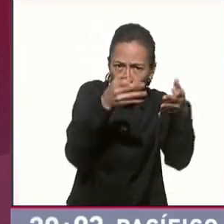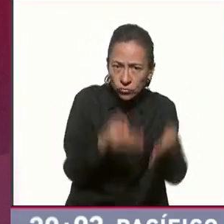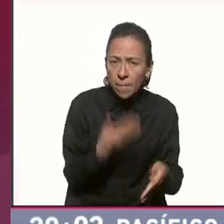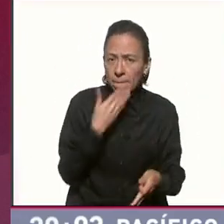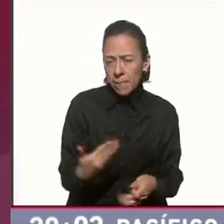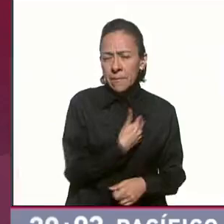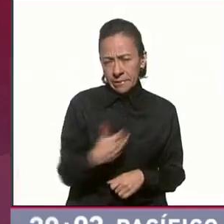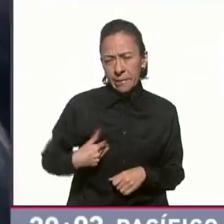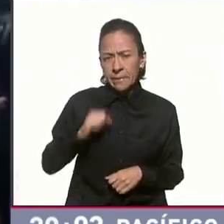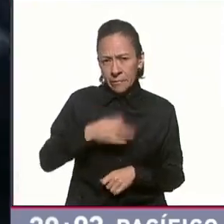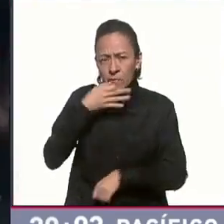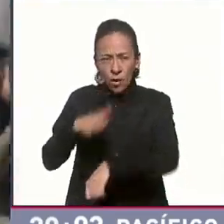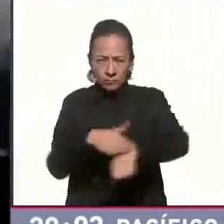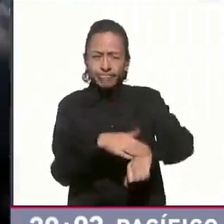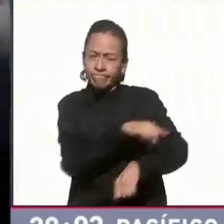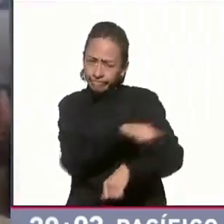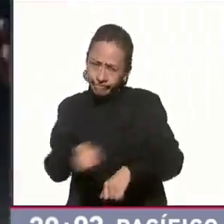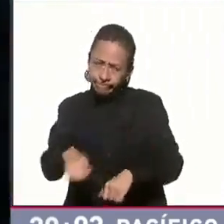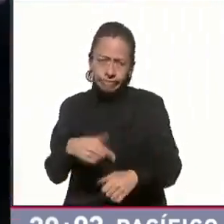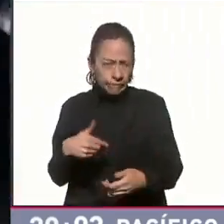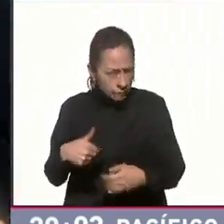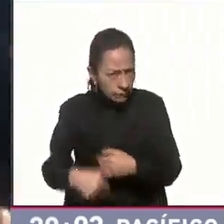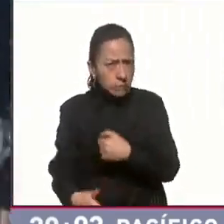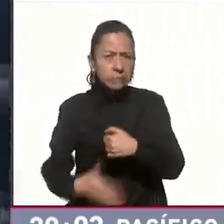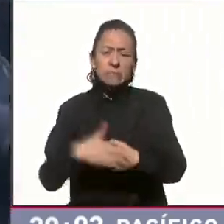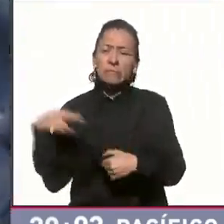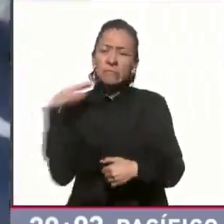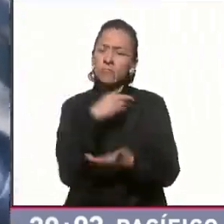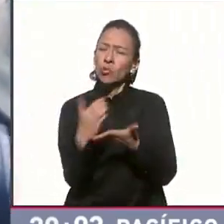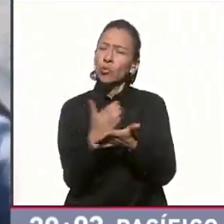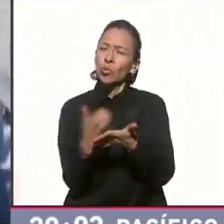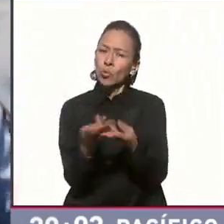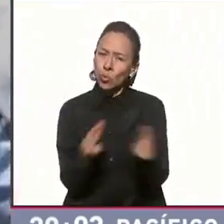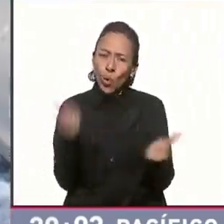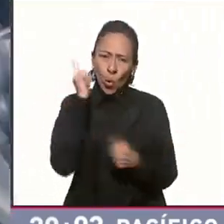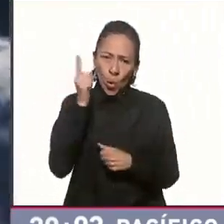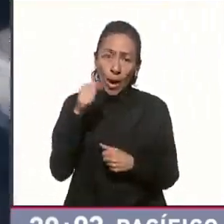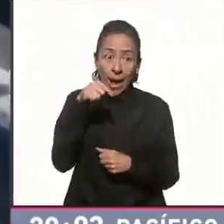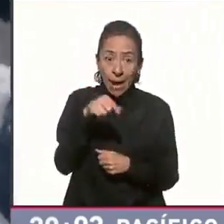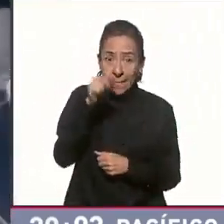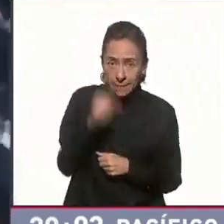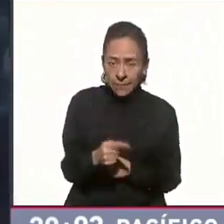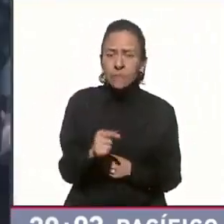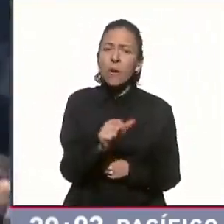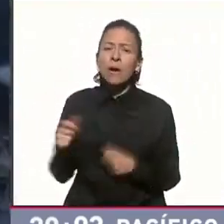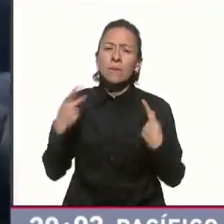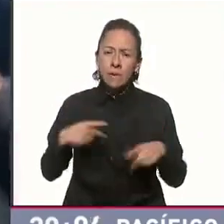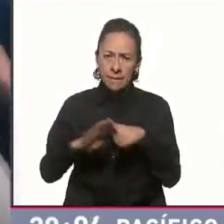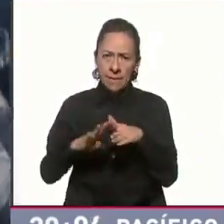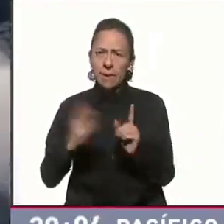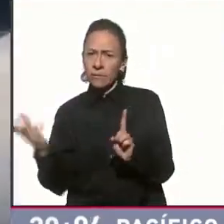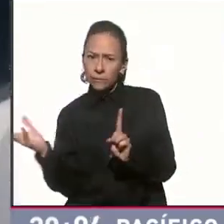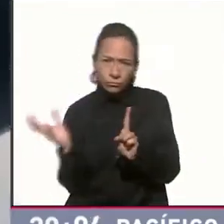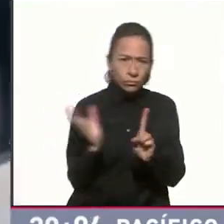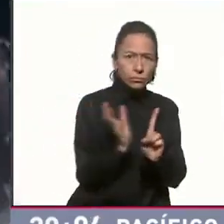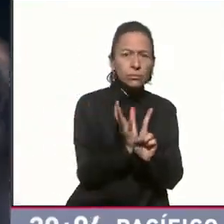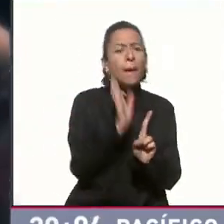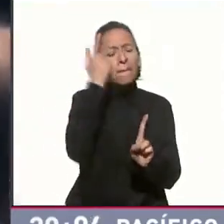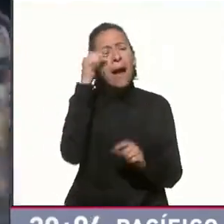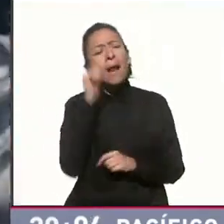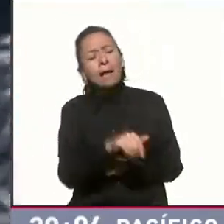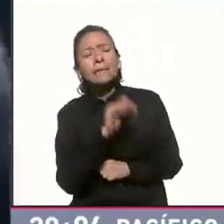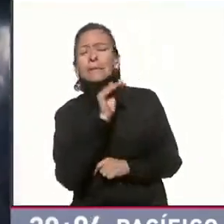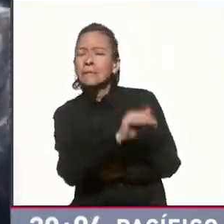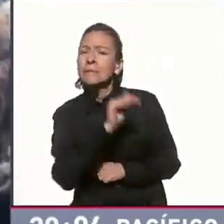pronta recuperación. Ahí, un grupo de migrantes se acercó al presidente López Obrador para demandar justicia por los